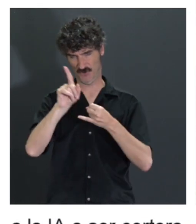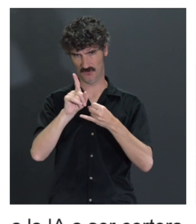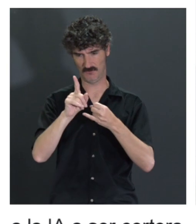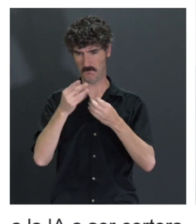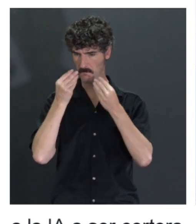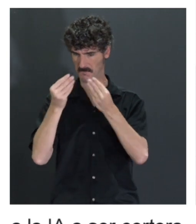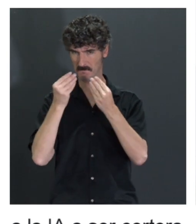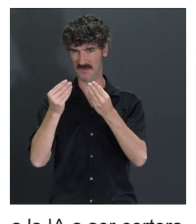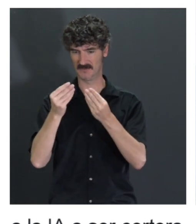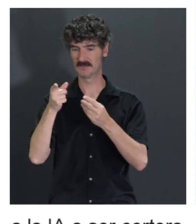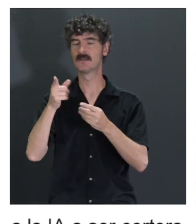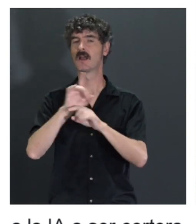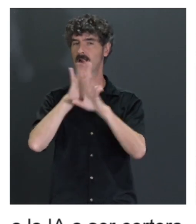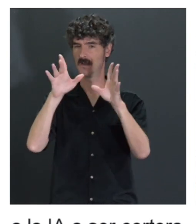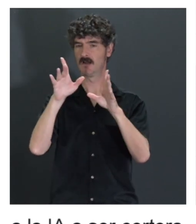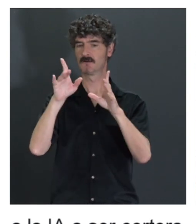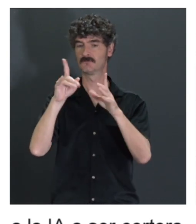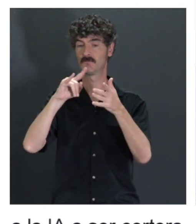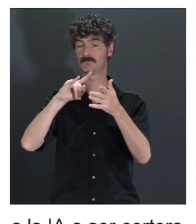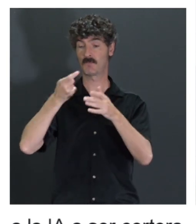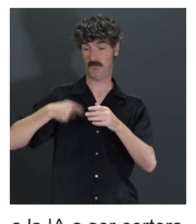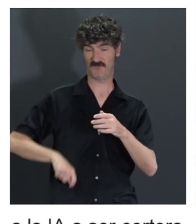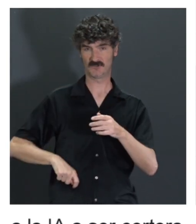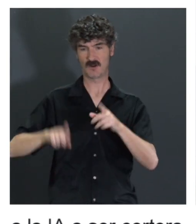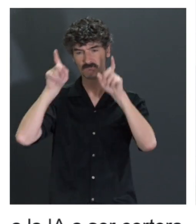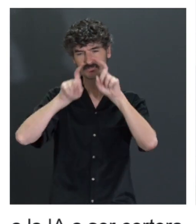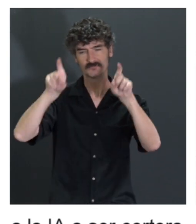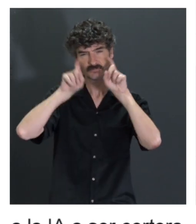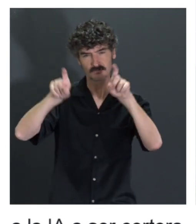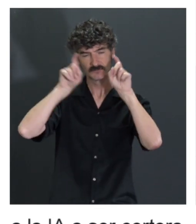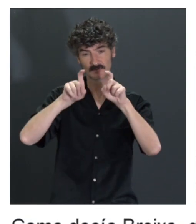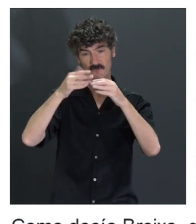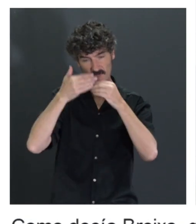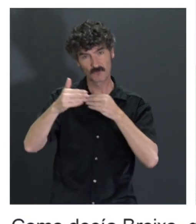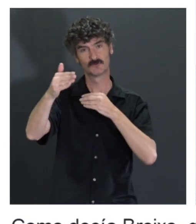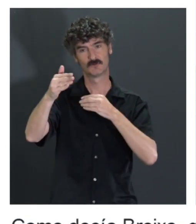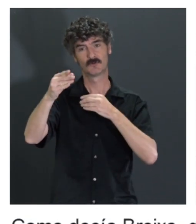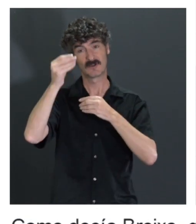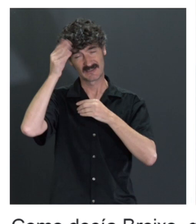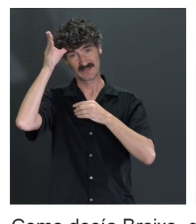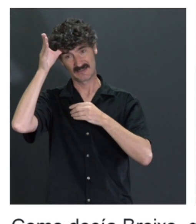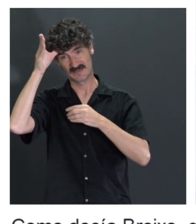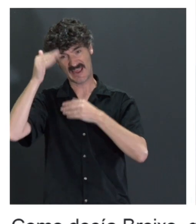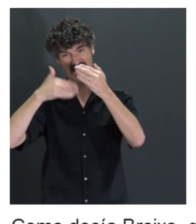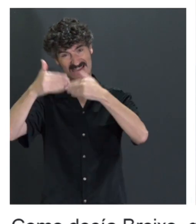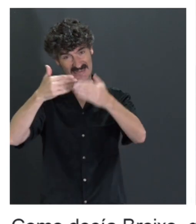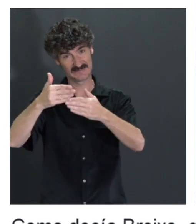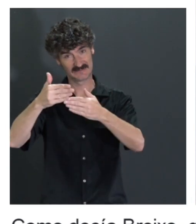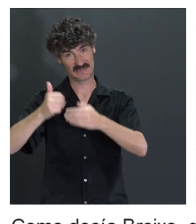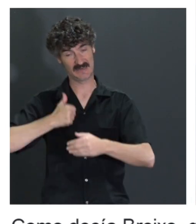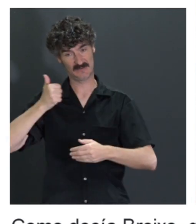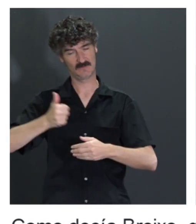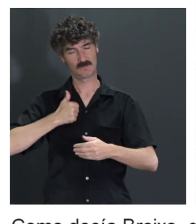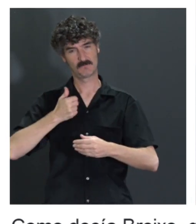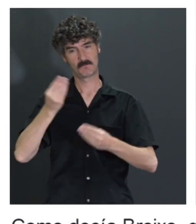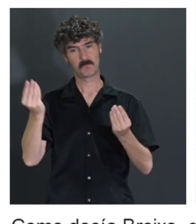y para eso, pues claro, tenemos que entrenar profesionales para que esa IA generativa sobre todo que es la que estará más de moda, pues cada día